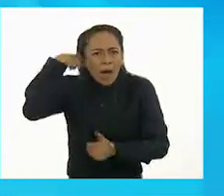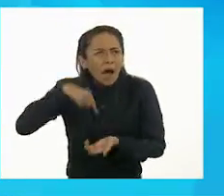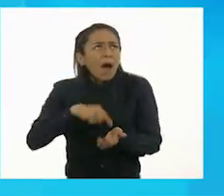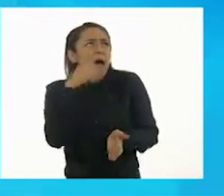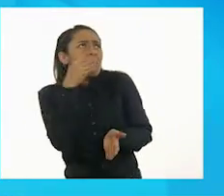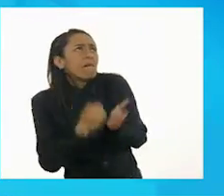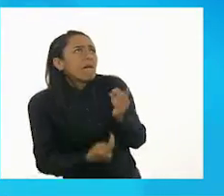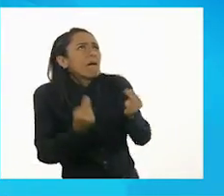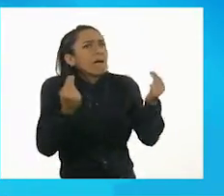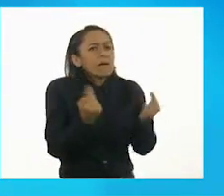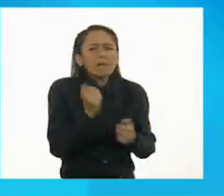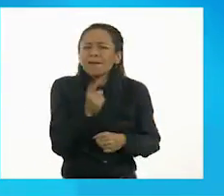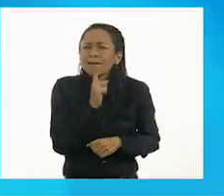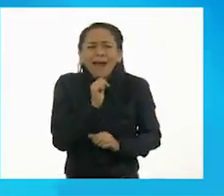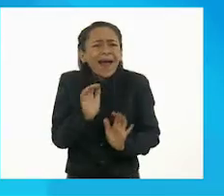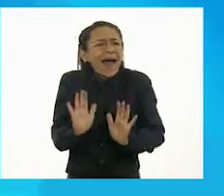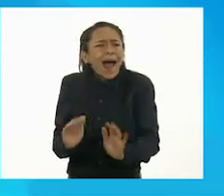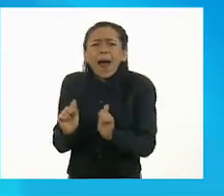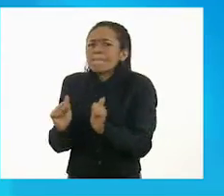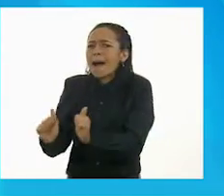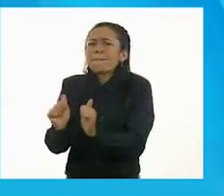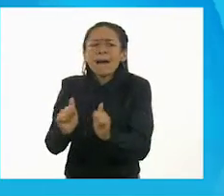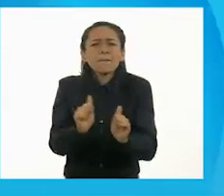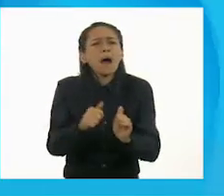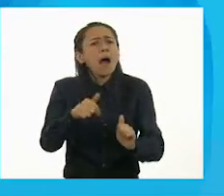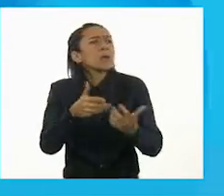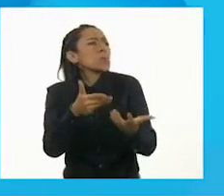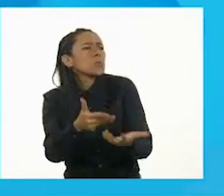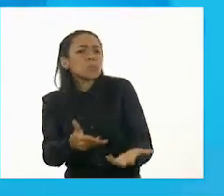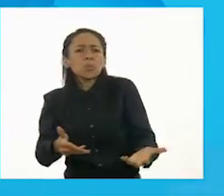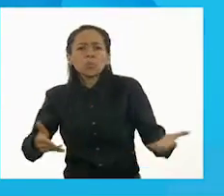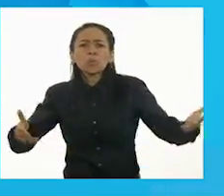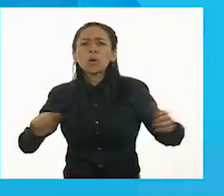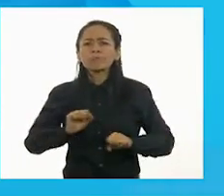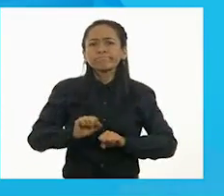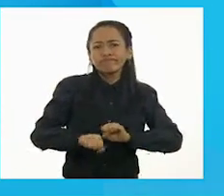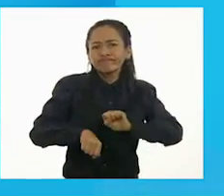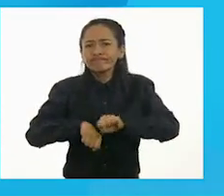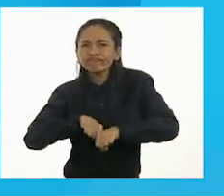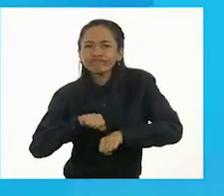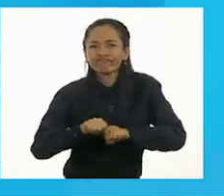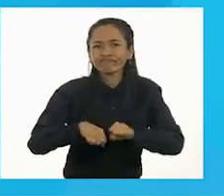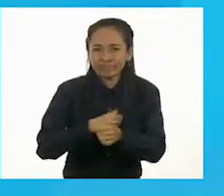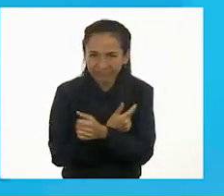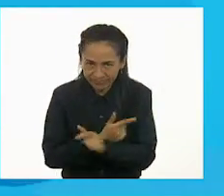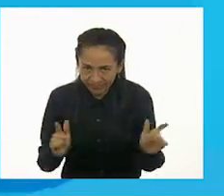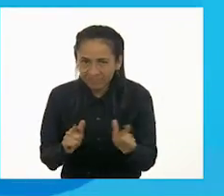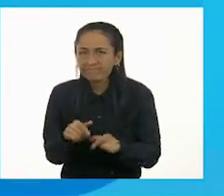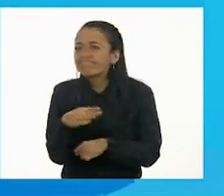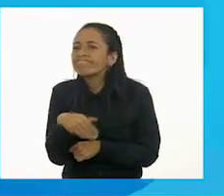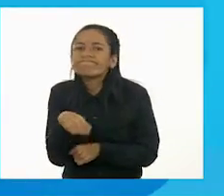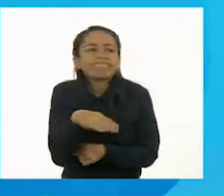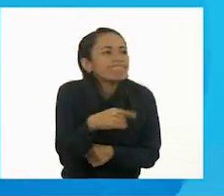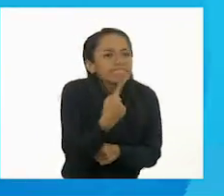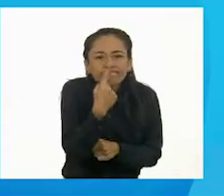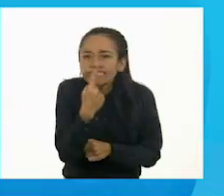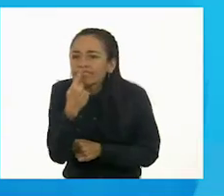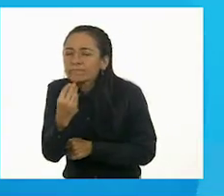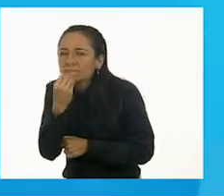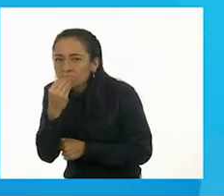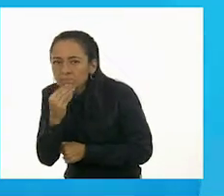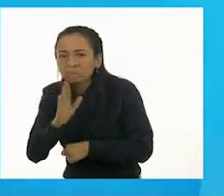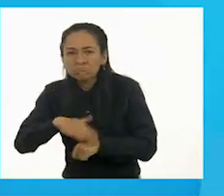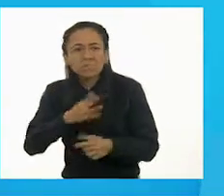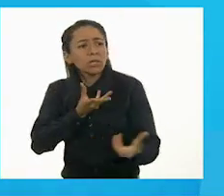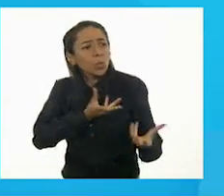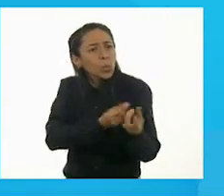todo, tienen un gran espacio en el que pueden caminar, buscar sus alimentos y también pasársela muy bien con otros